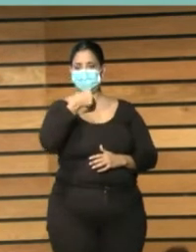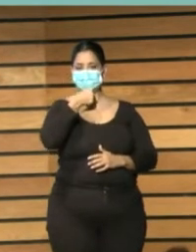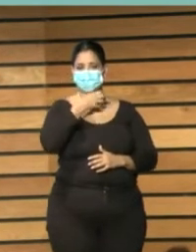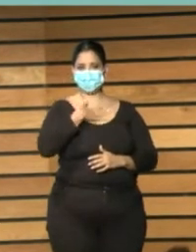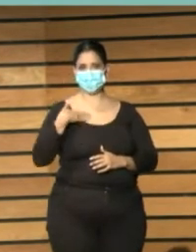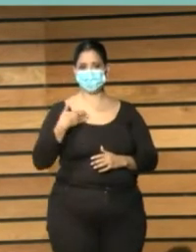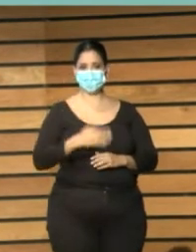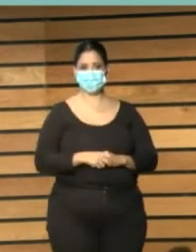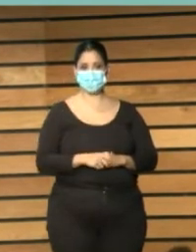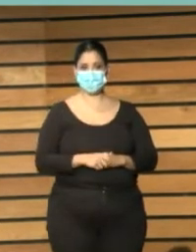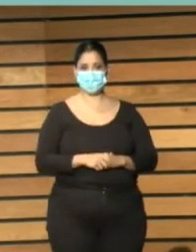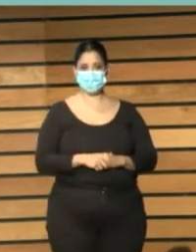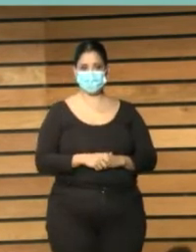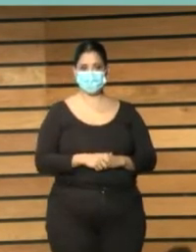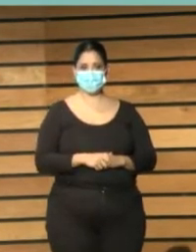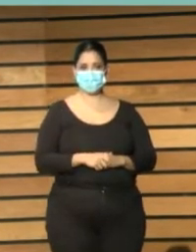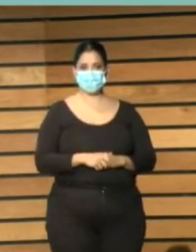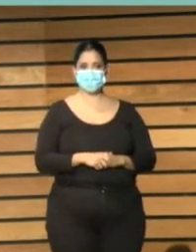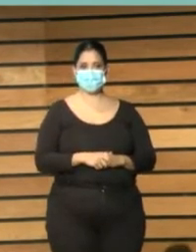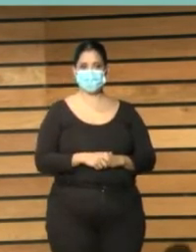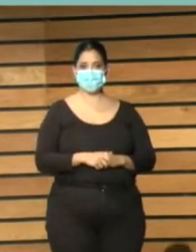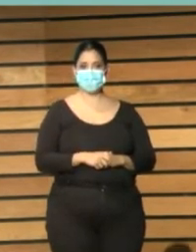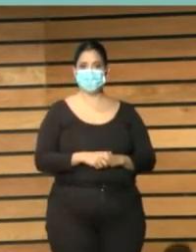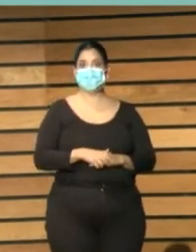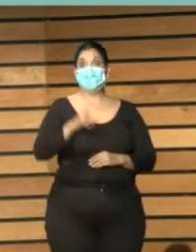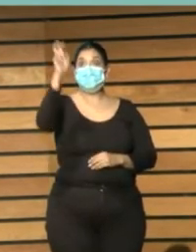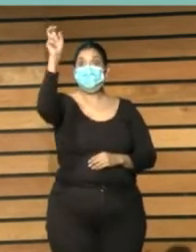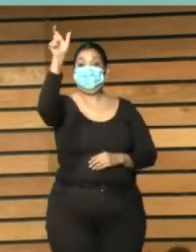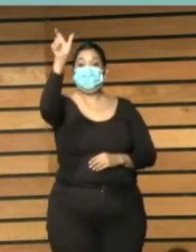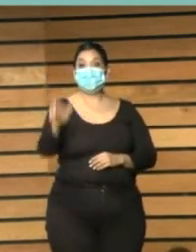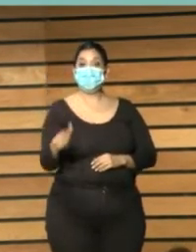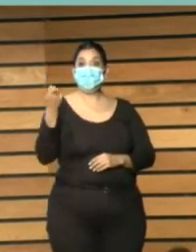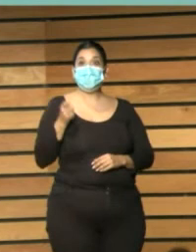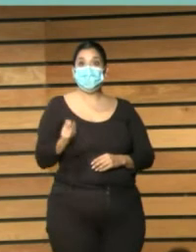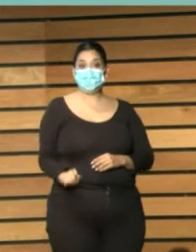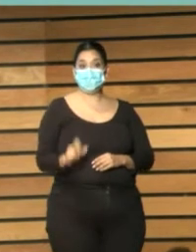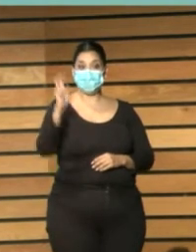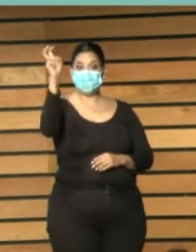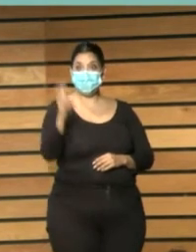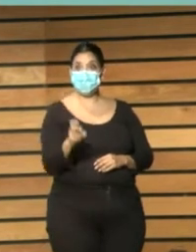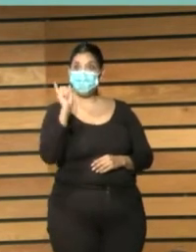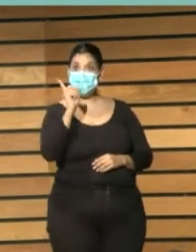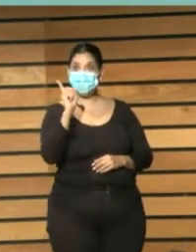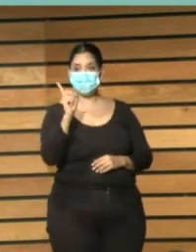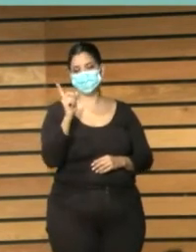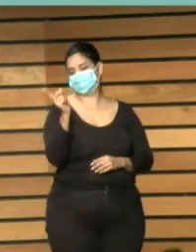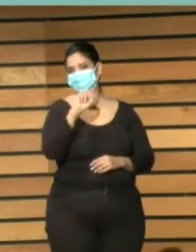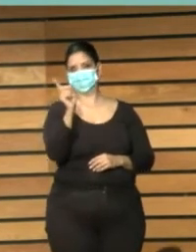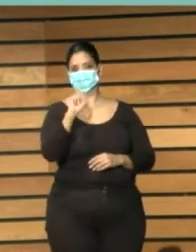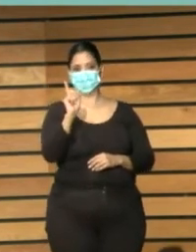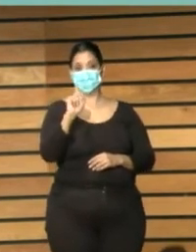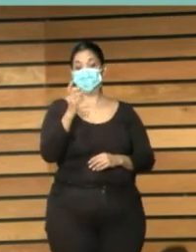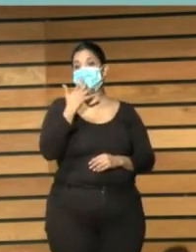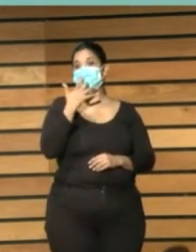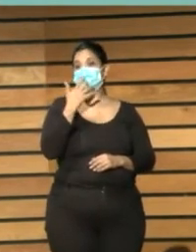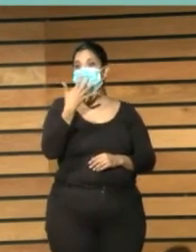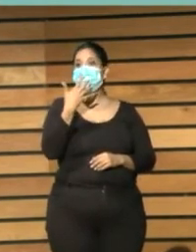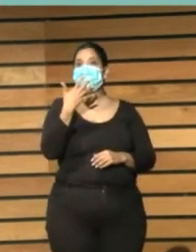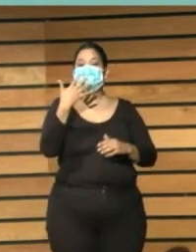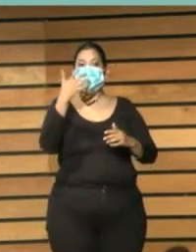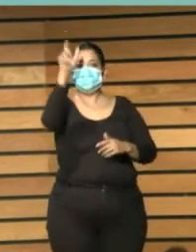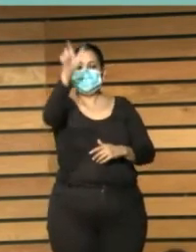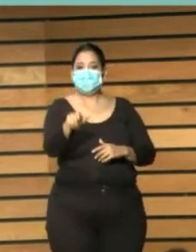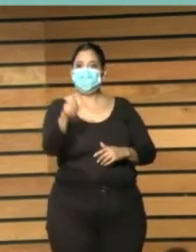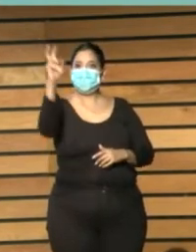ya se tapasó y que no vengamos los bibliotecarios solos es que este congreso tendría mucho más sentido si al lado tuviéramos algunos